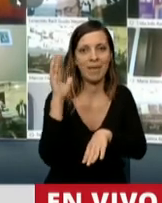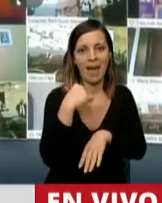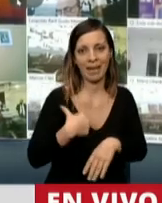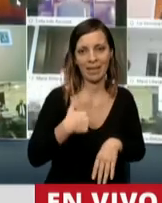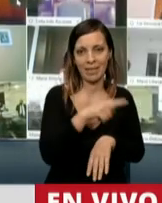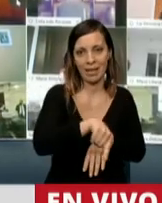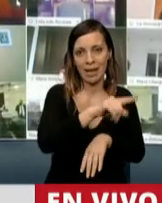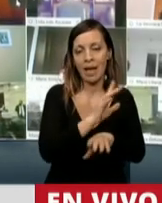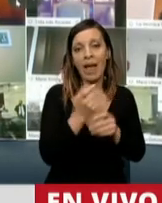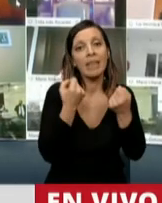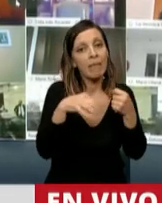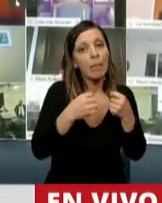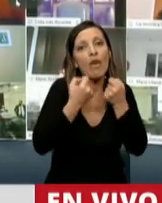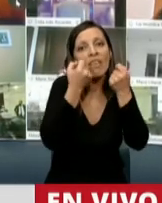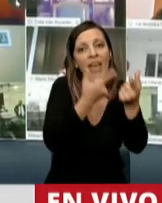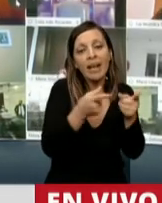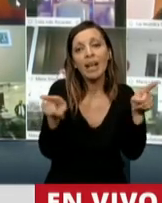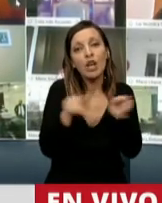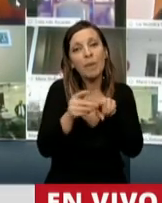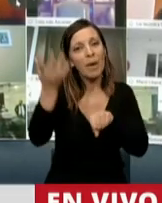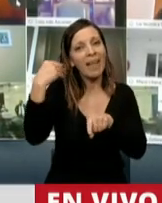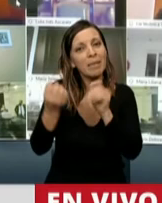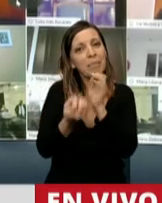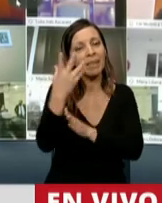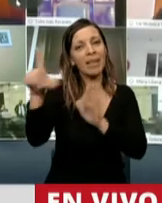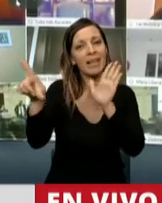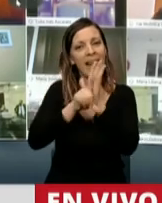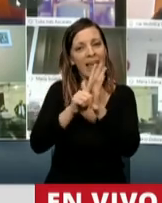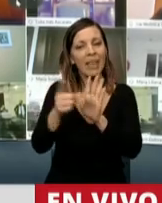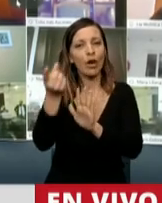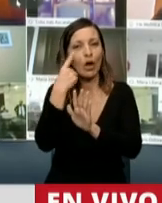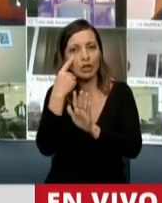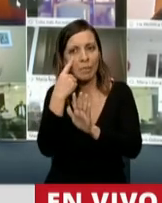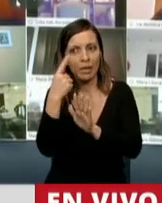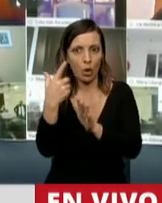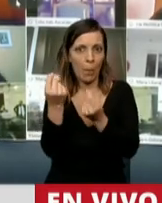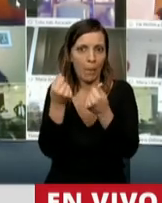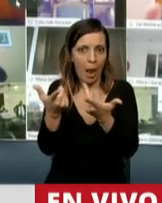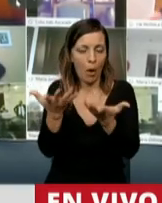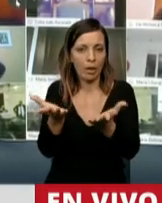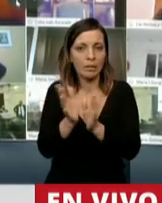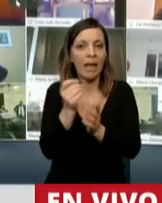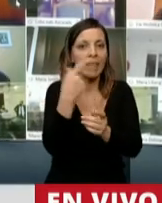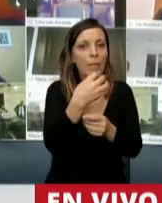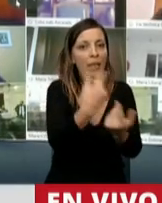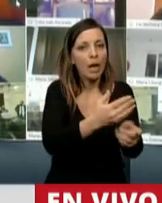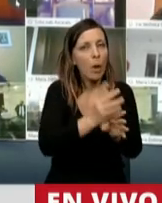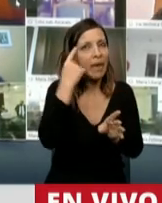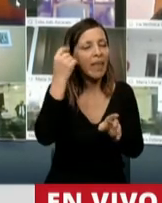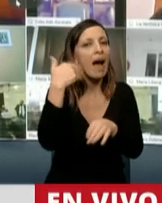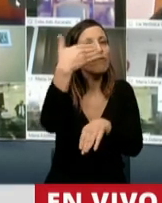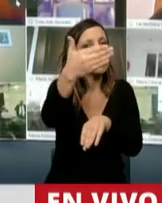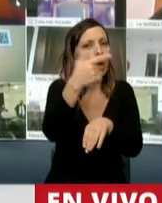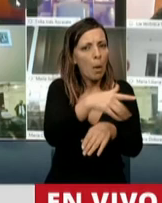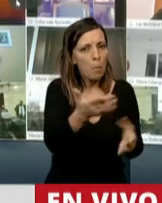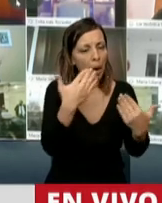Argentina como lo hicimos juntos en la Ley de Economía y de Conocimiento previsibilidad para tener señales de que la